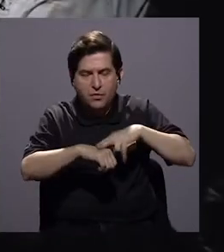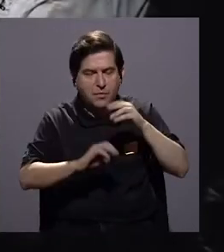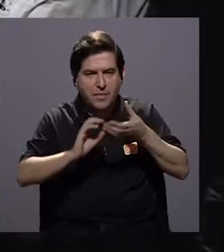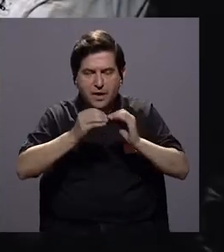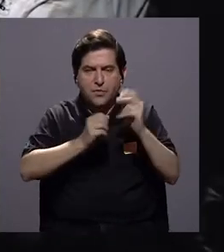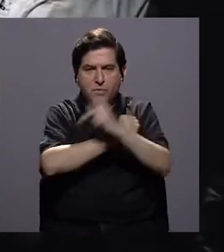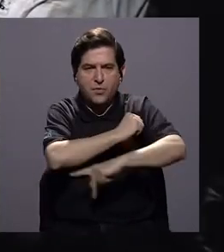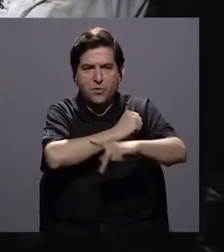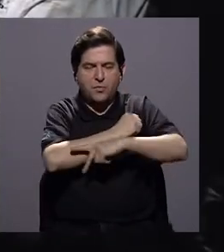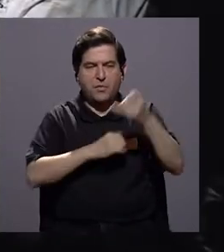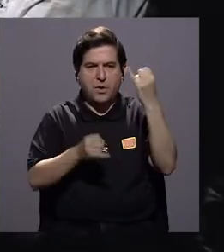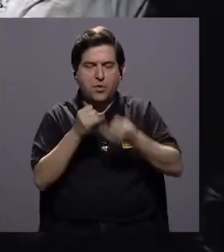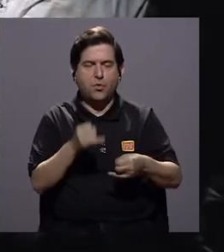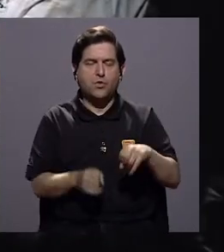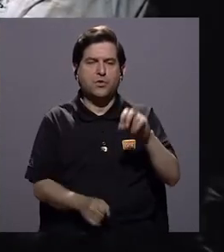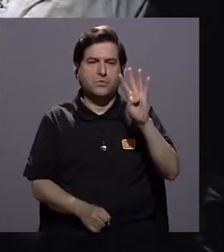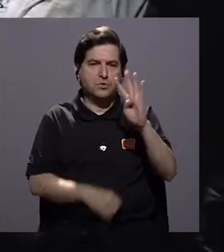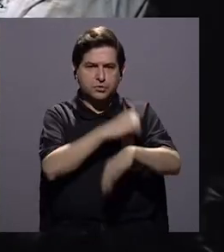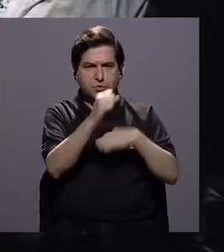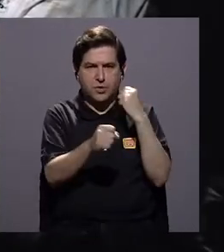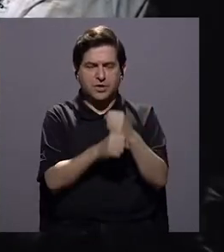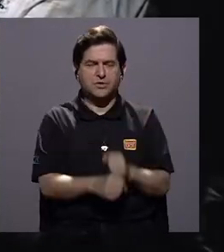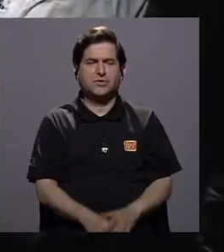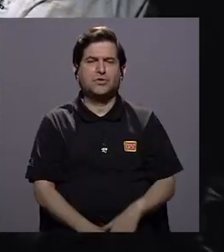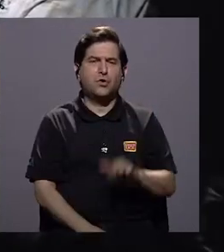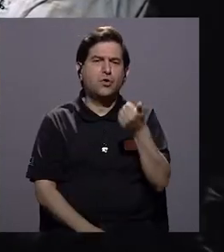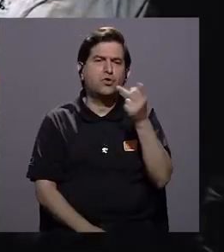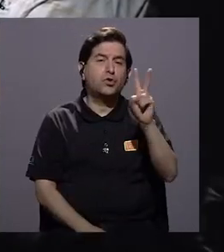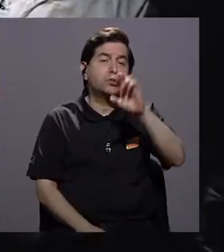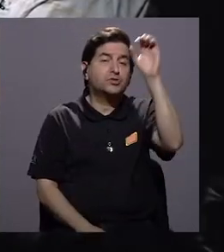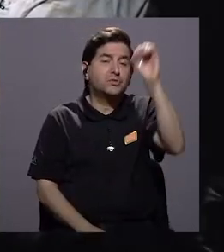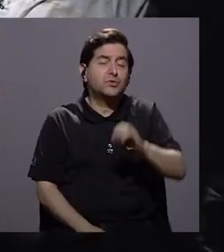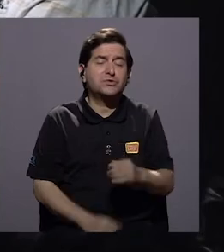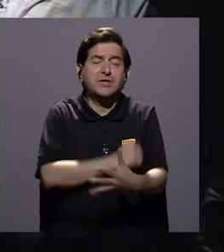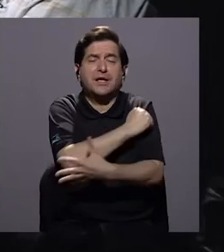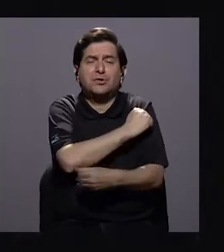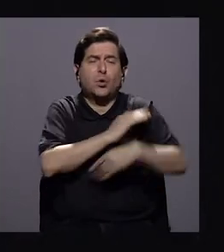últimos cuatro años. Un 12% en pobreza extrema.